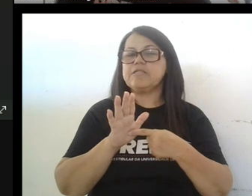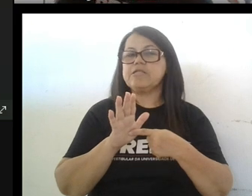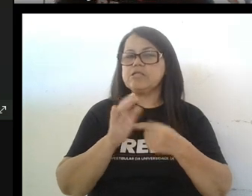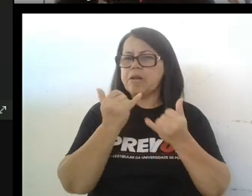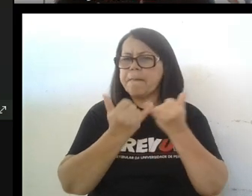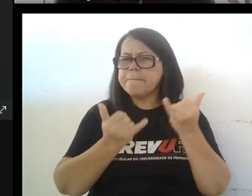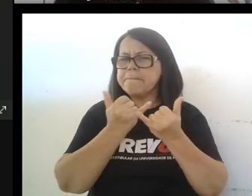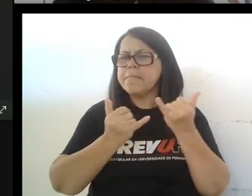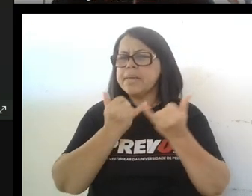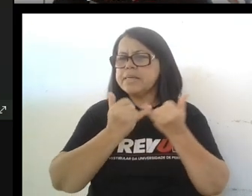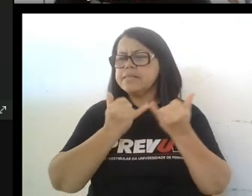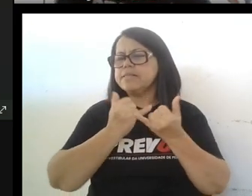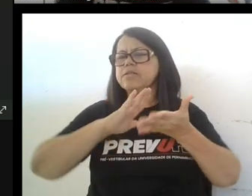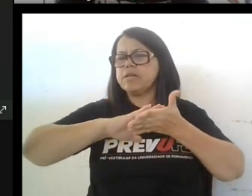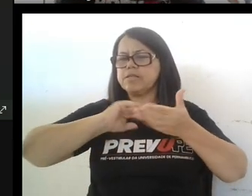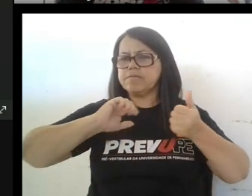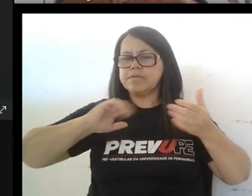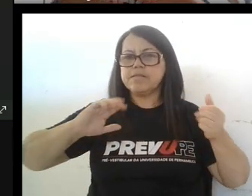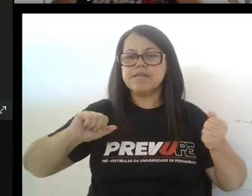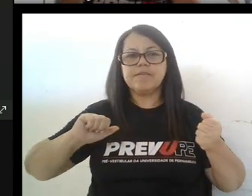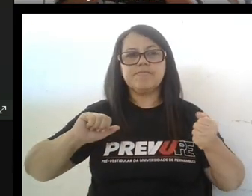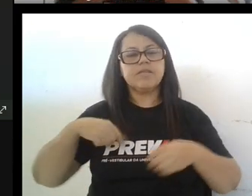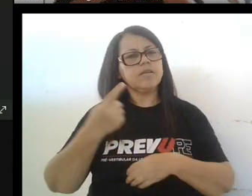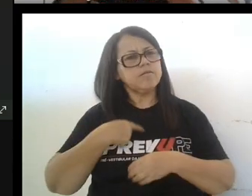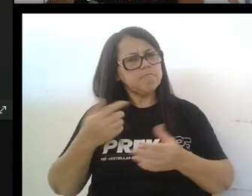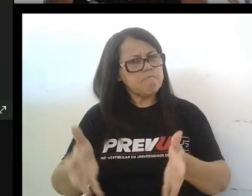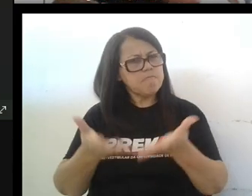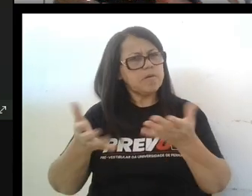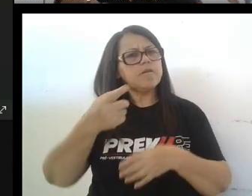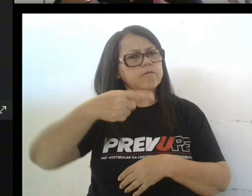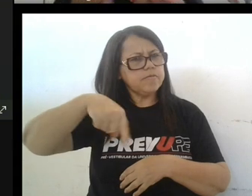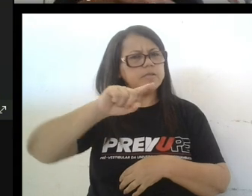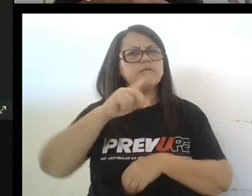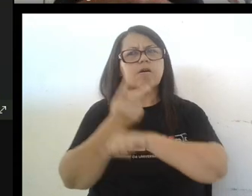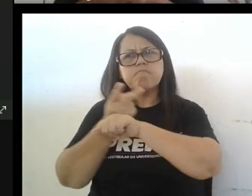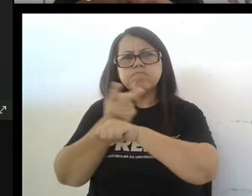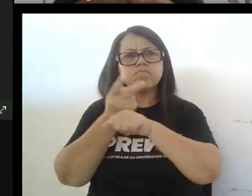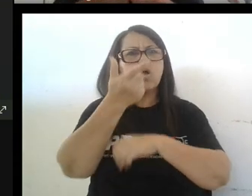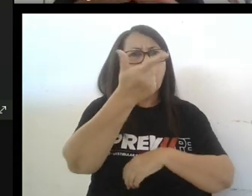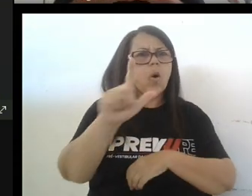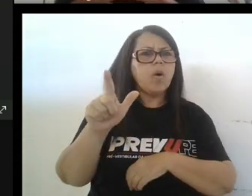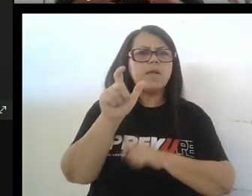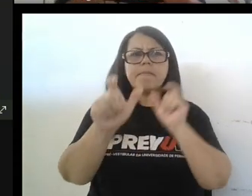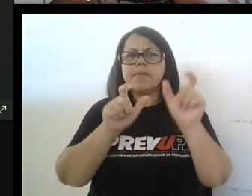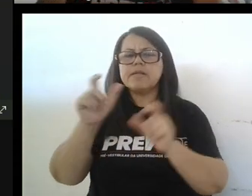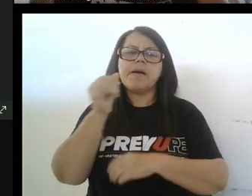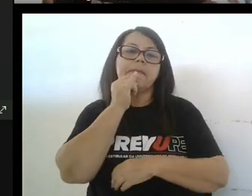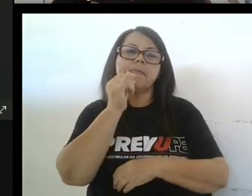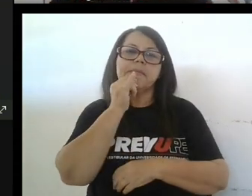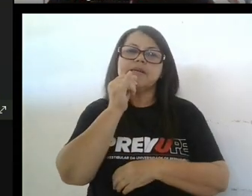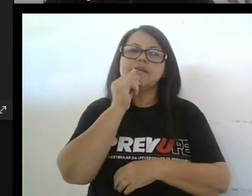cognatos de la lengua española y os animamos a que busquéis a otras palabras por ejemplo